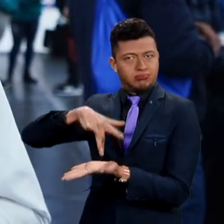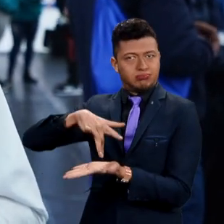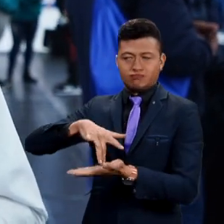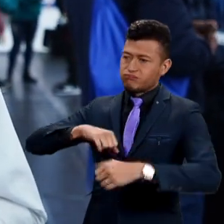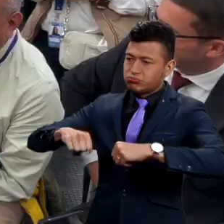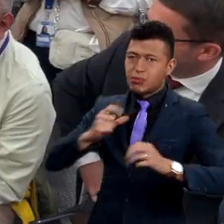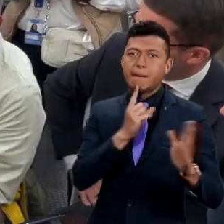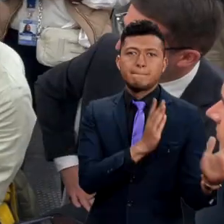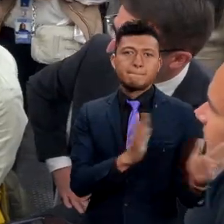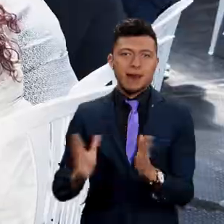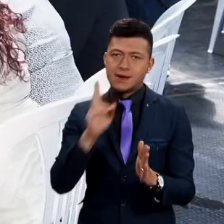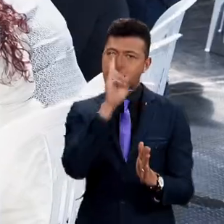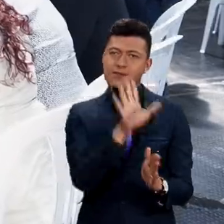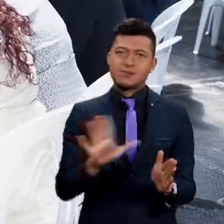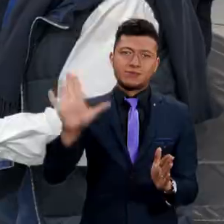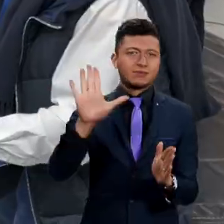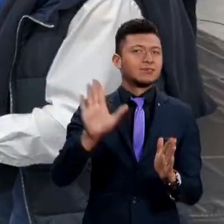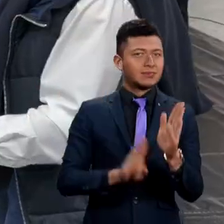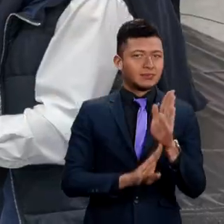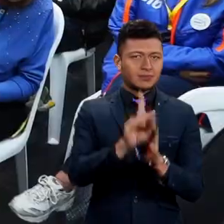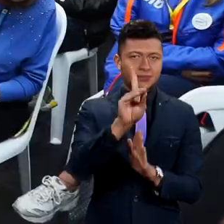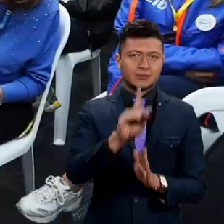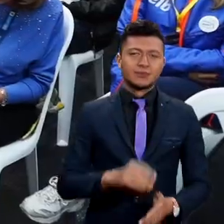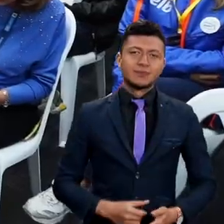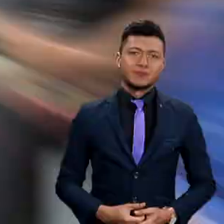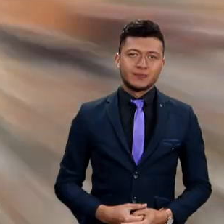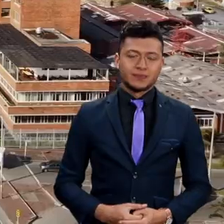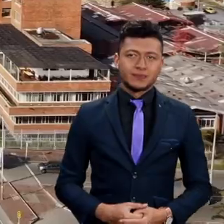y participar para el Plan de Desarrollo Nacional.